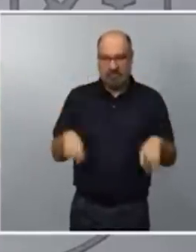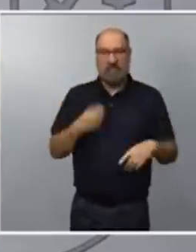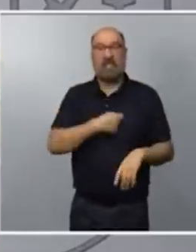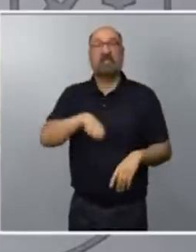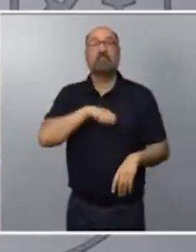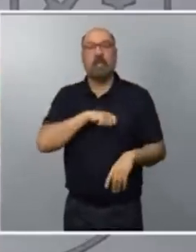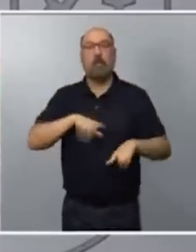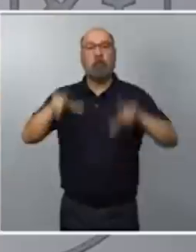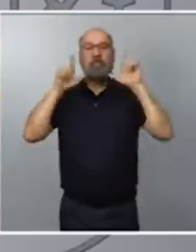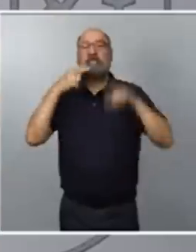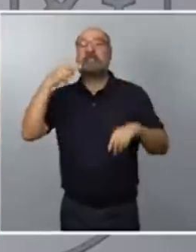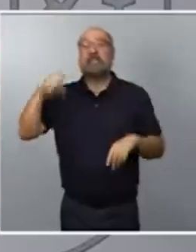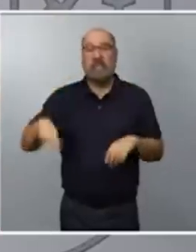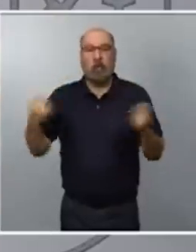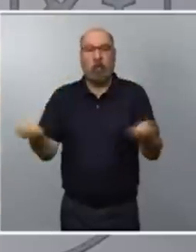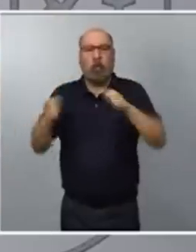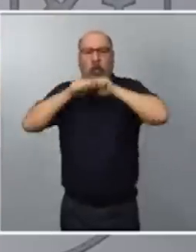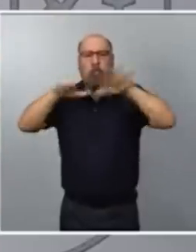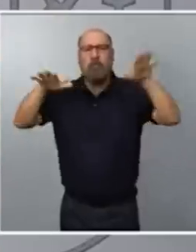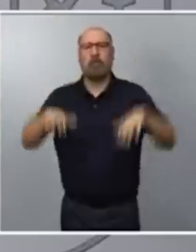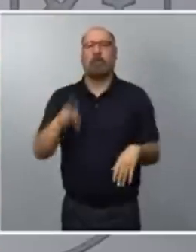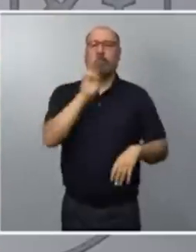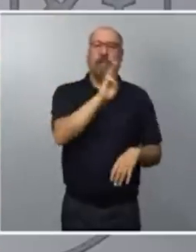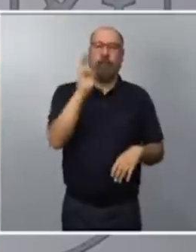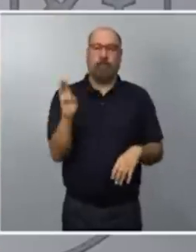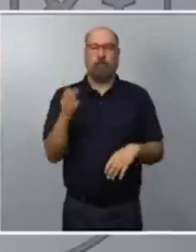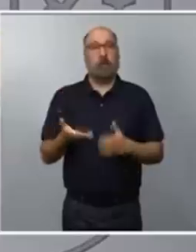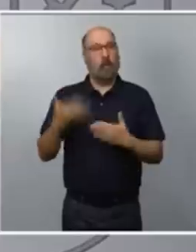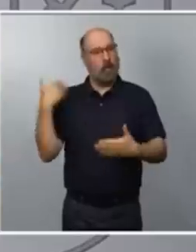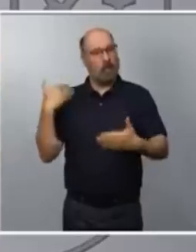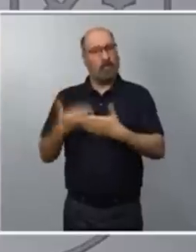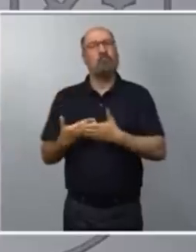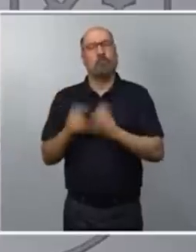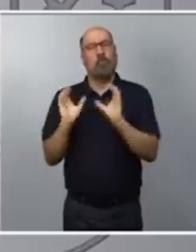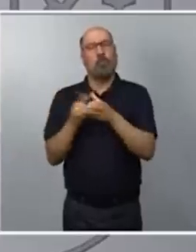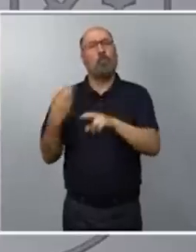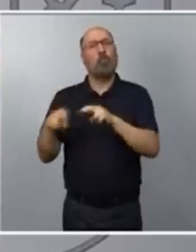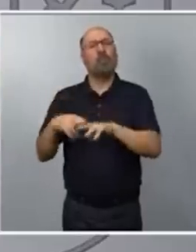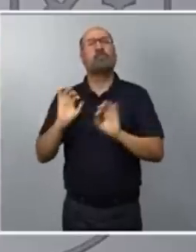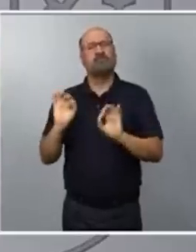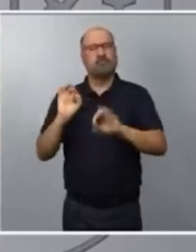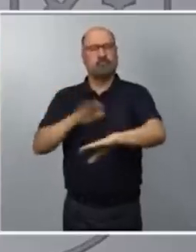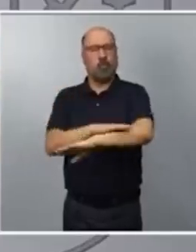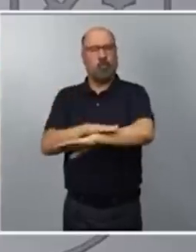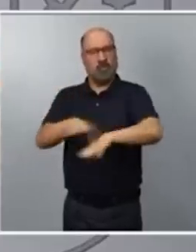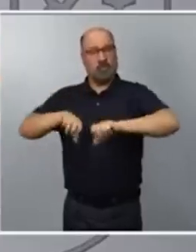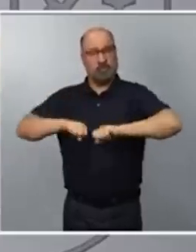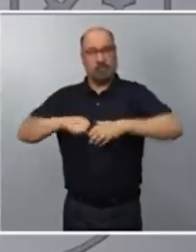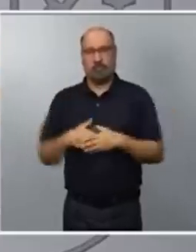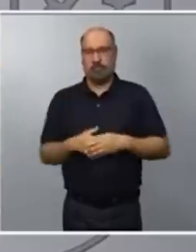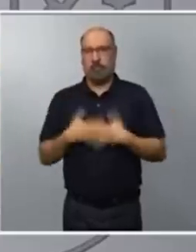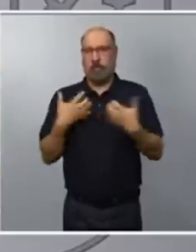protagonizando el Partido Popular, que fue un partido de gobierno. Esta campaña de ataque al gobierno legítimo